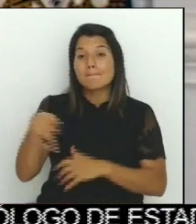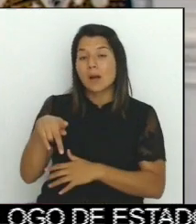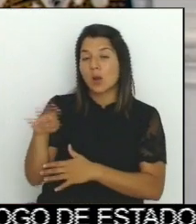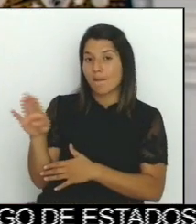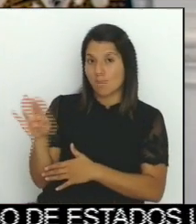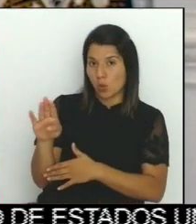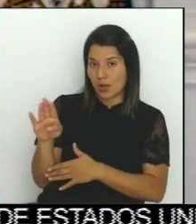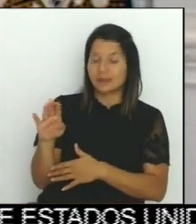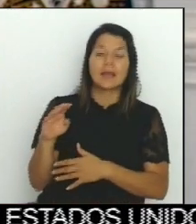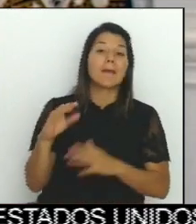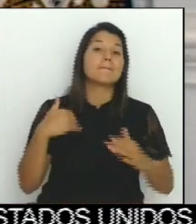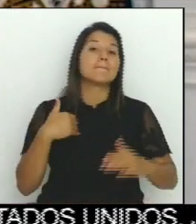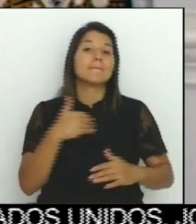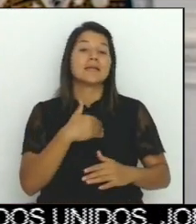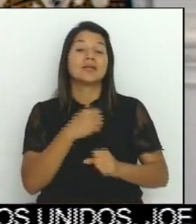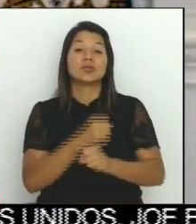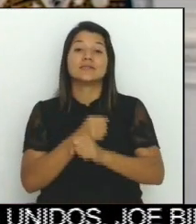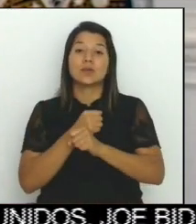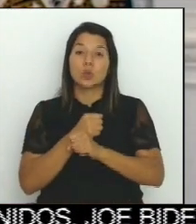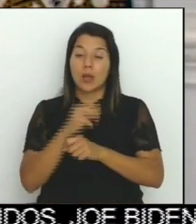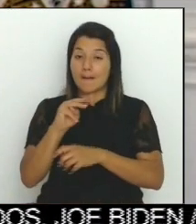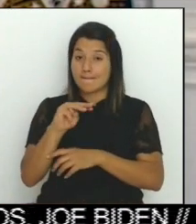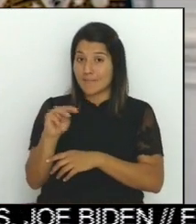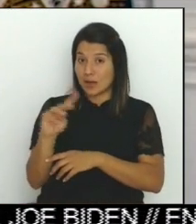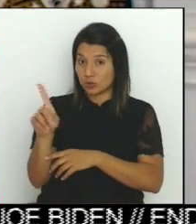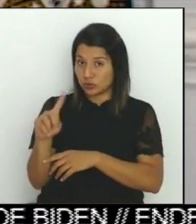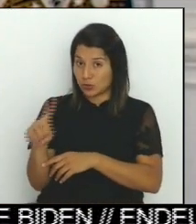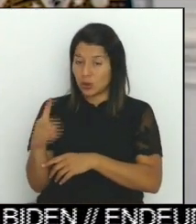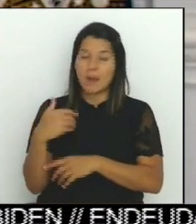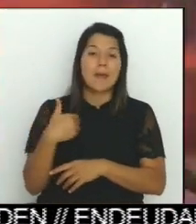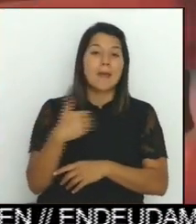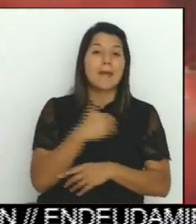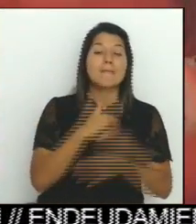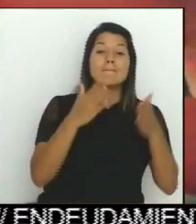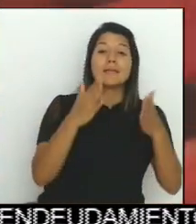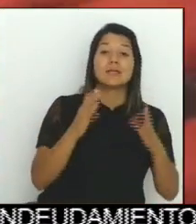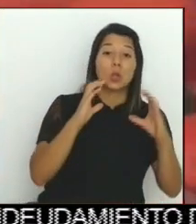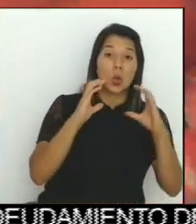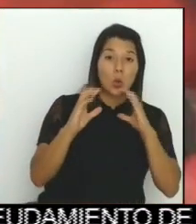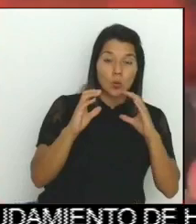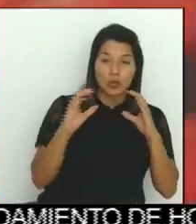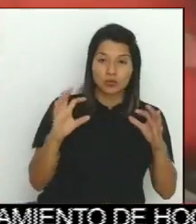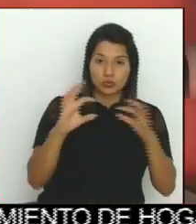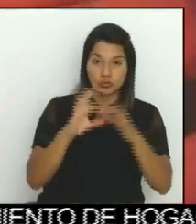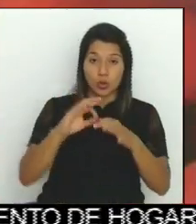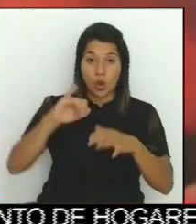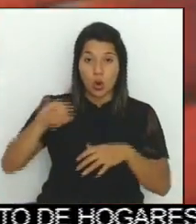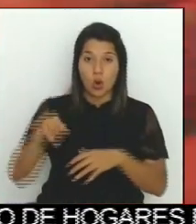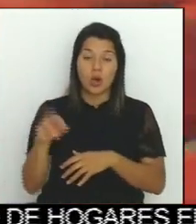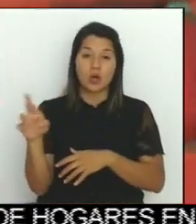Seguridad Mario Zamora y también el ministro de Comunicación y Enlace Jorge Rodríguez Viles.